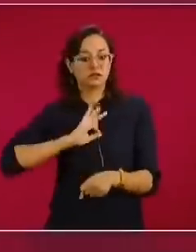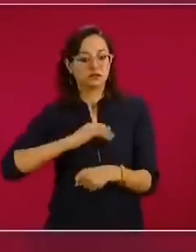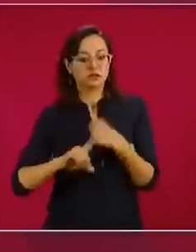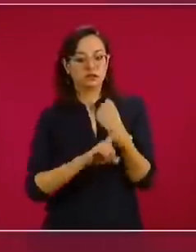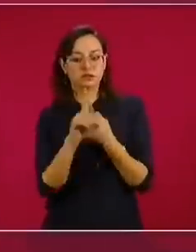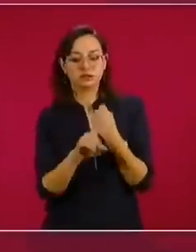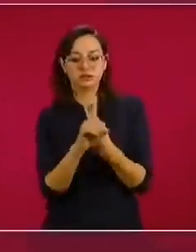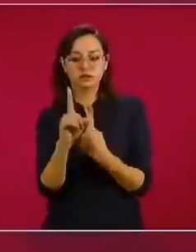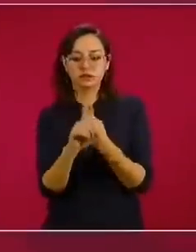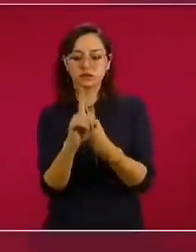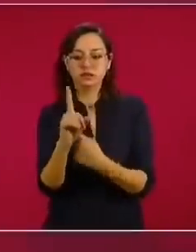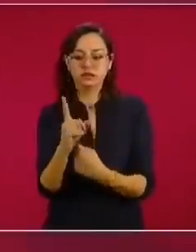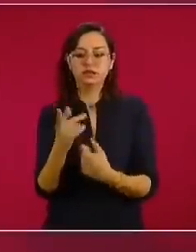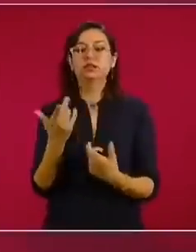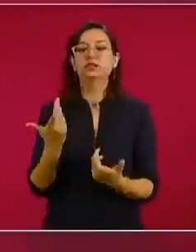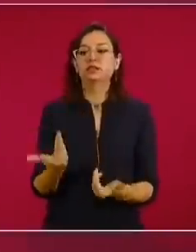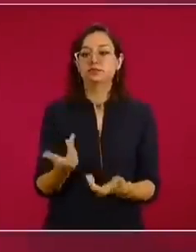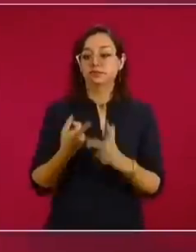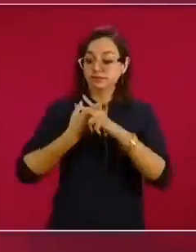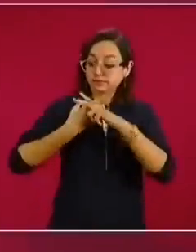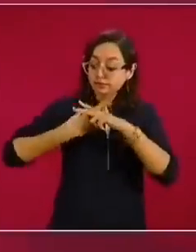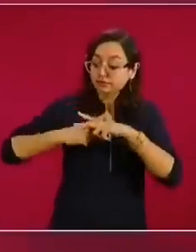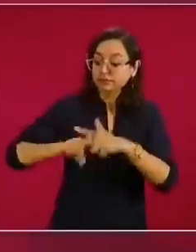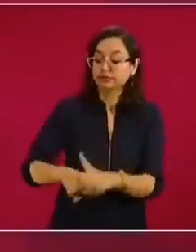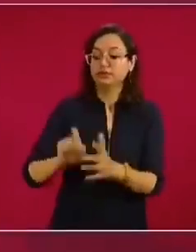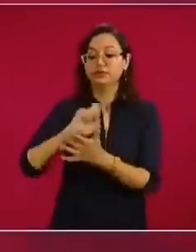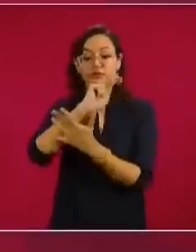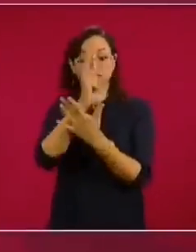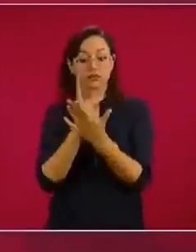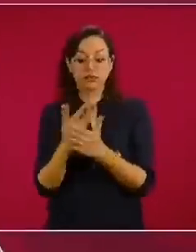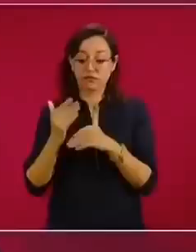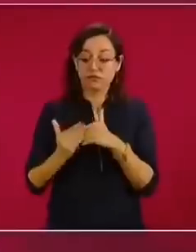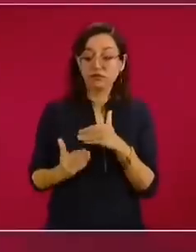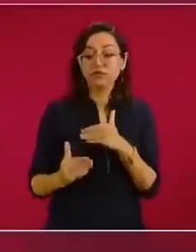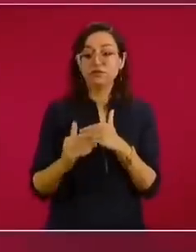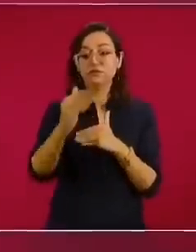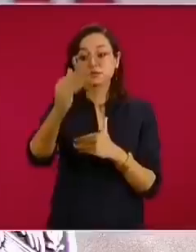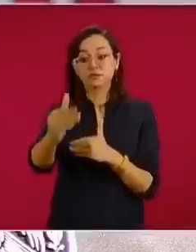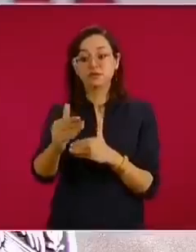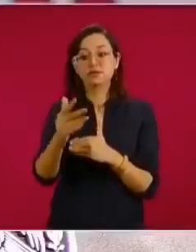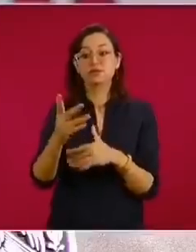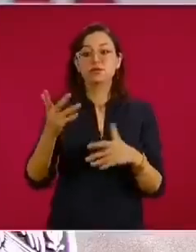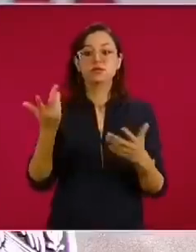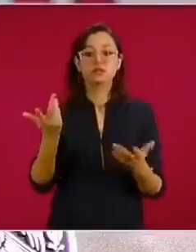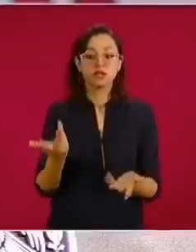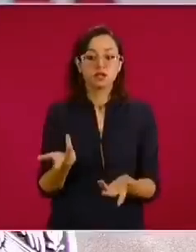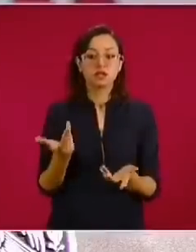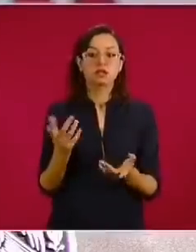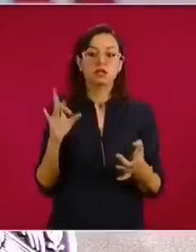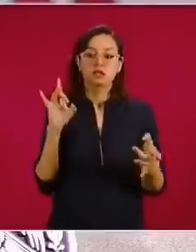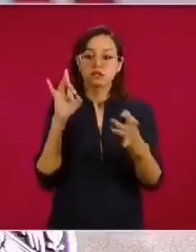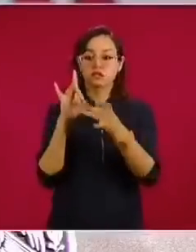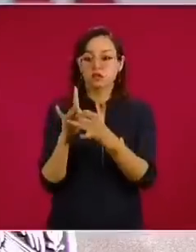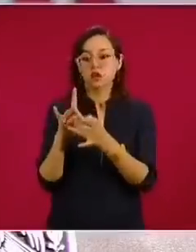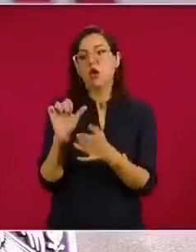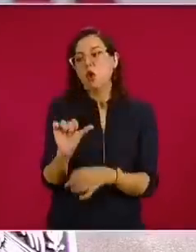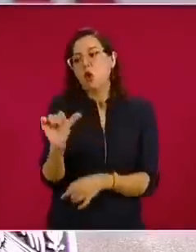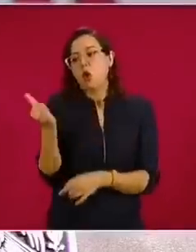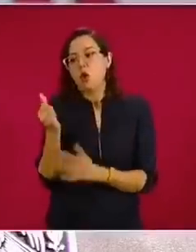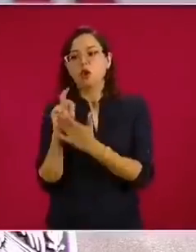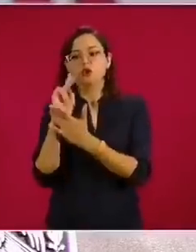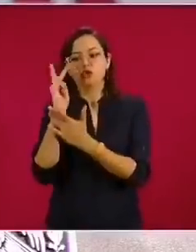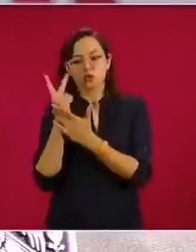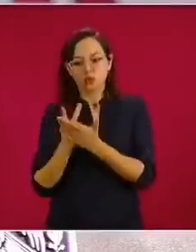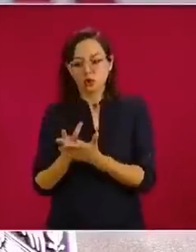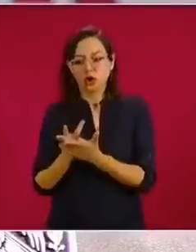se pone en marcha este programa que nace o se desprende de un programa que ya estaba